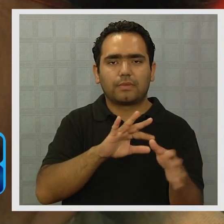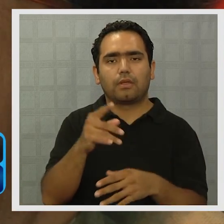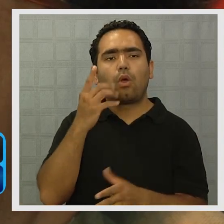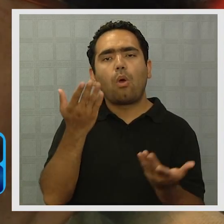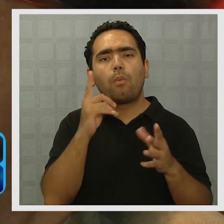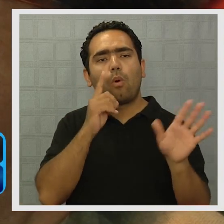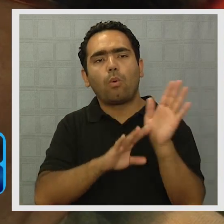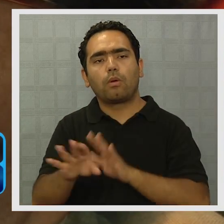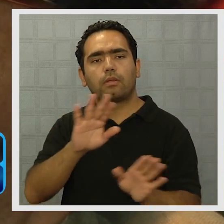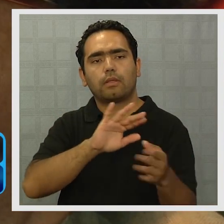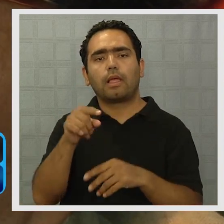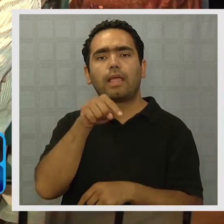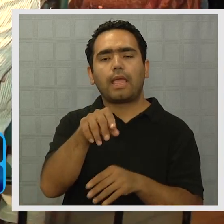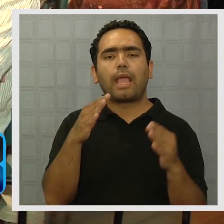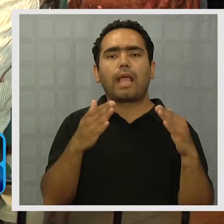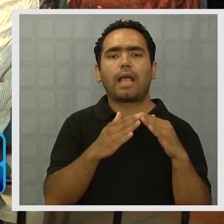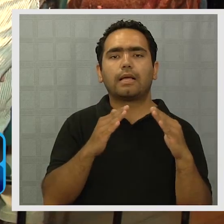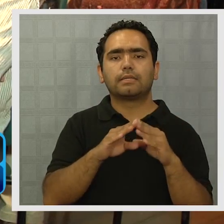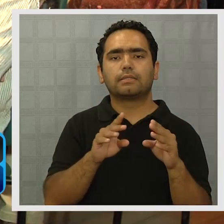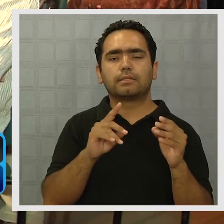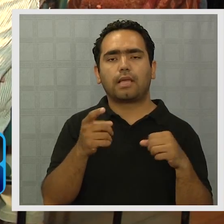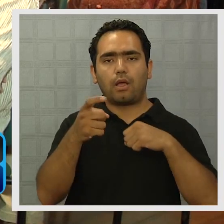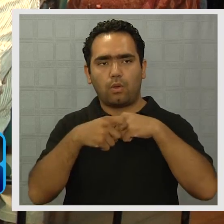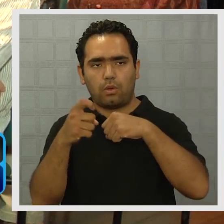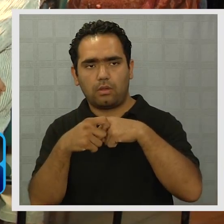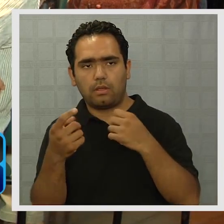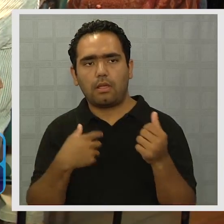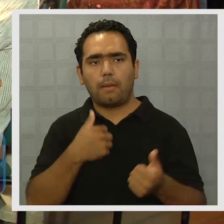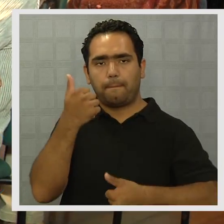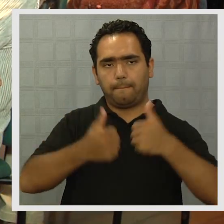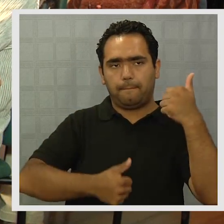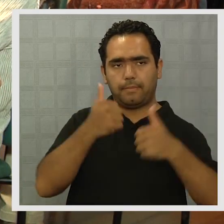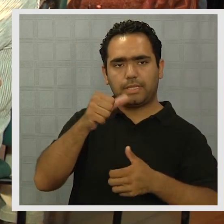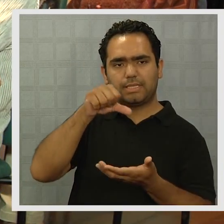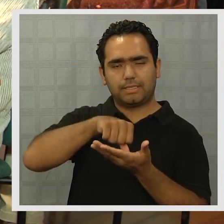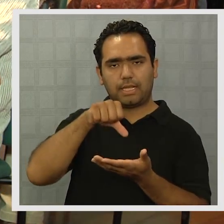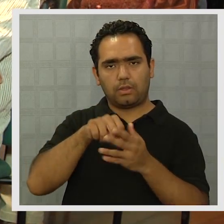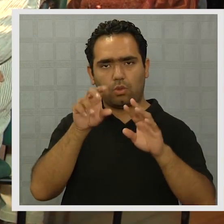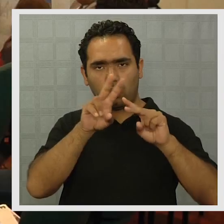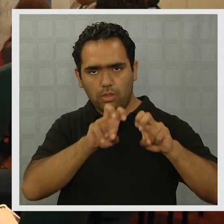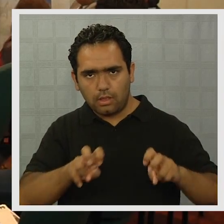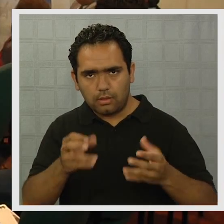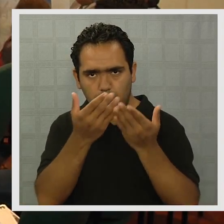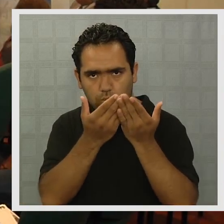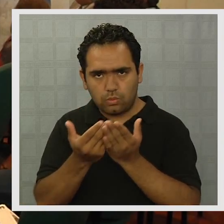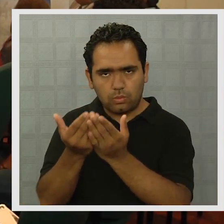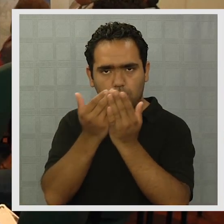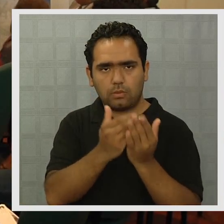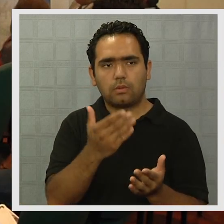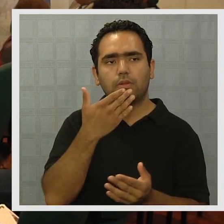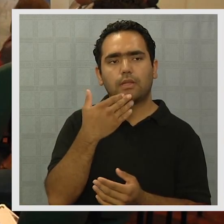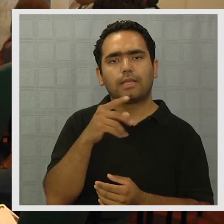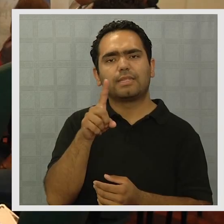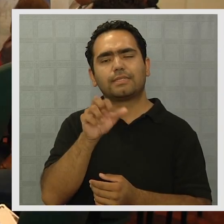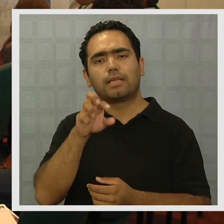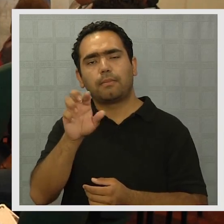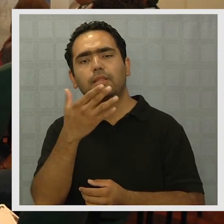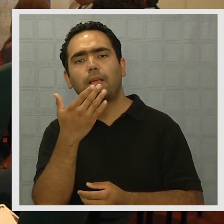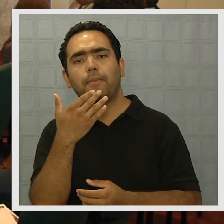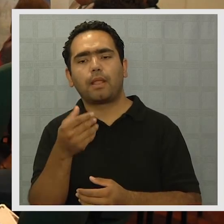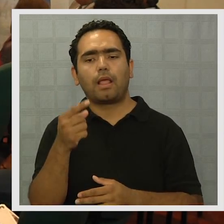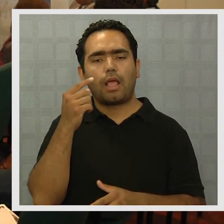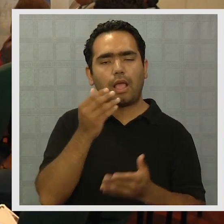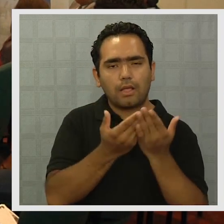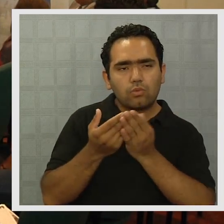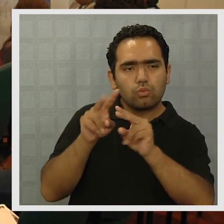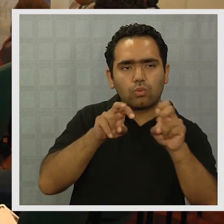La jornada se realizó en el auditorio de la Casa Cuyahuasi y contó con la participación de profesionales del Centro de Estudios y Desarrollo CET y el Centro